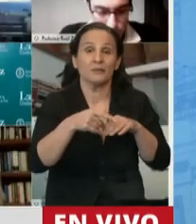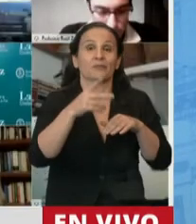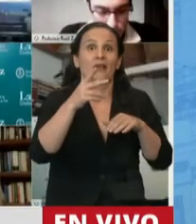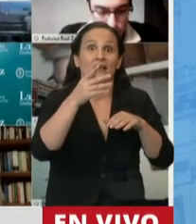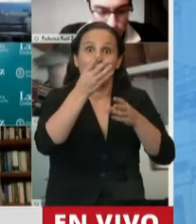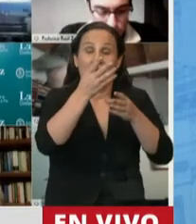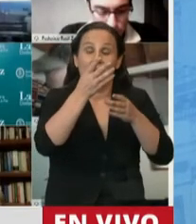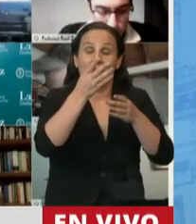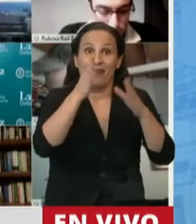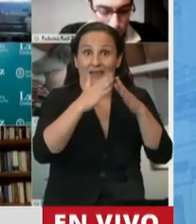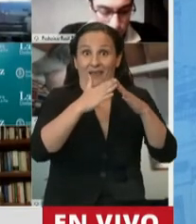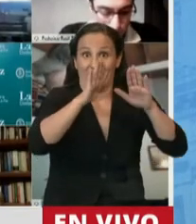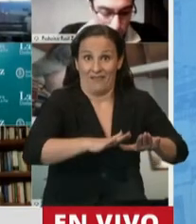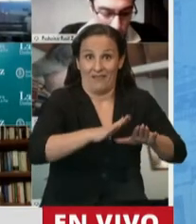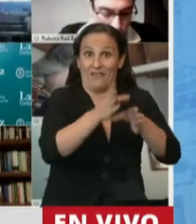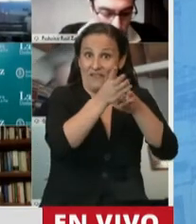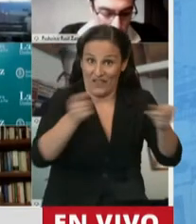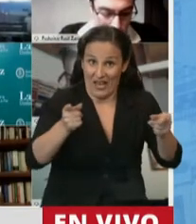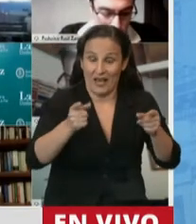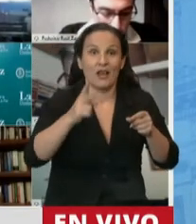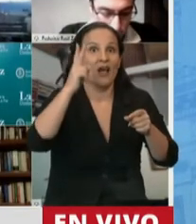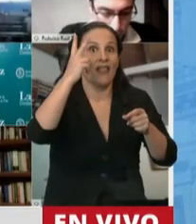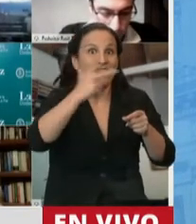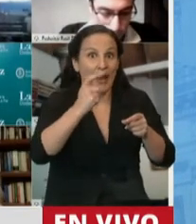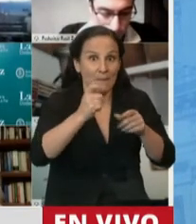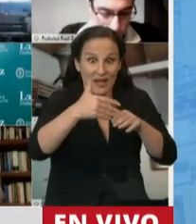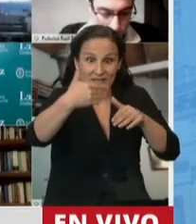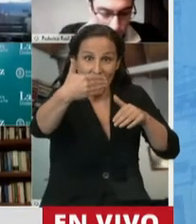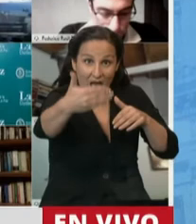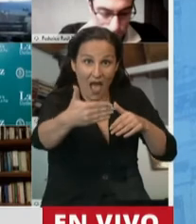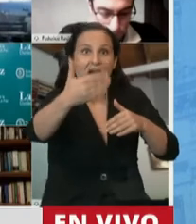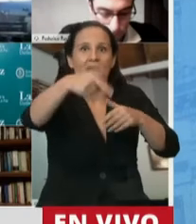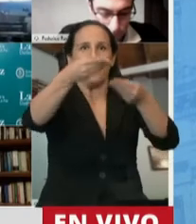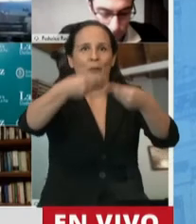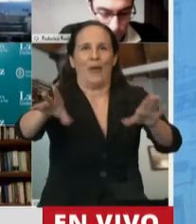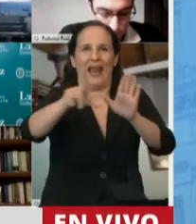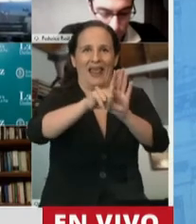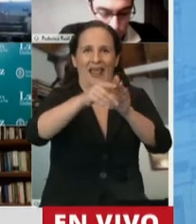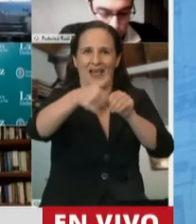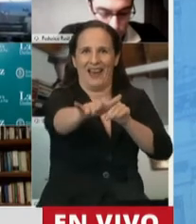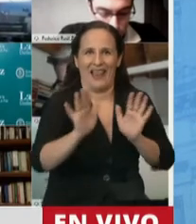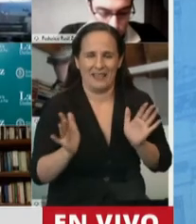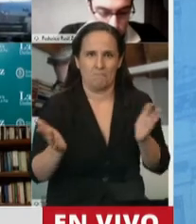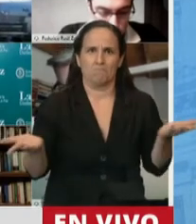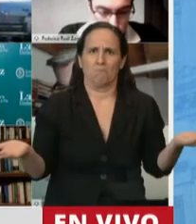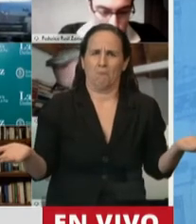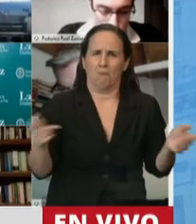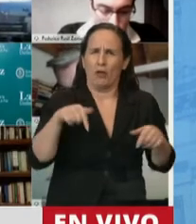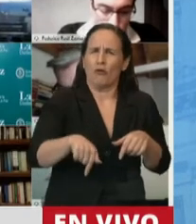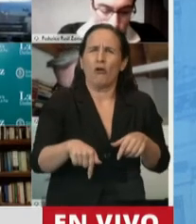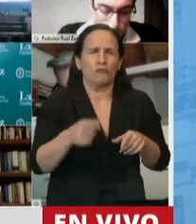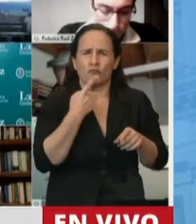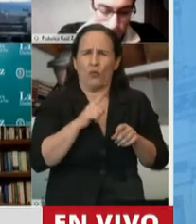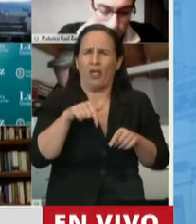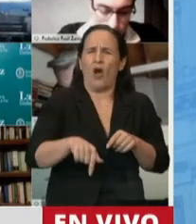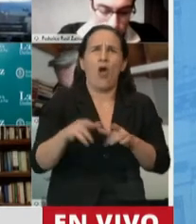aislamiento. Es decir, que todo lo que se dijo acá en la comisión de que en realidad estaban apurados para legislar